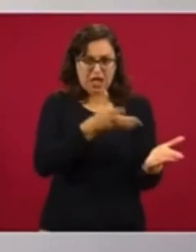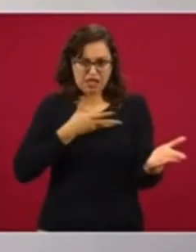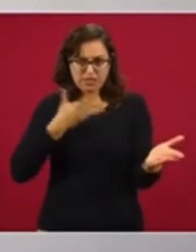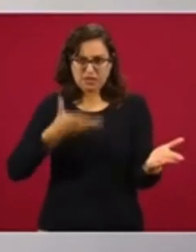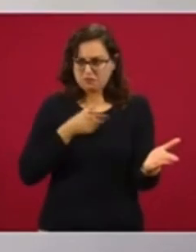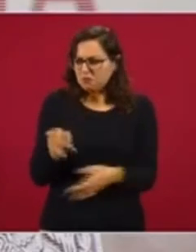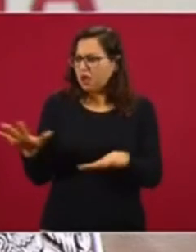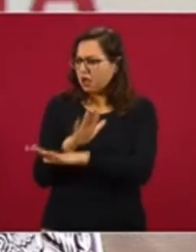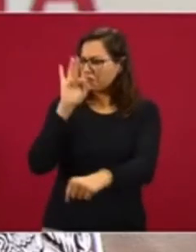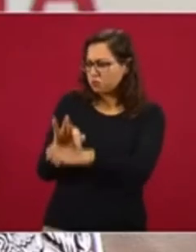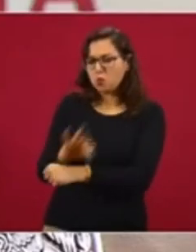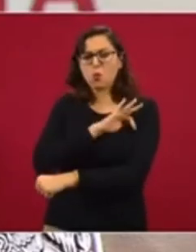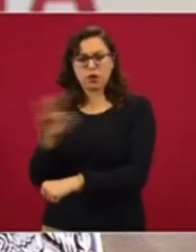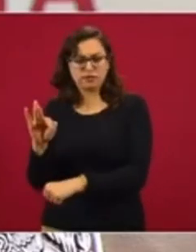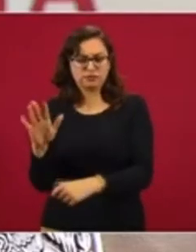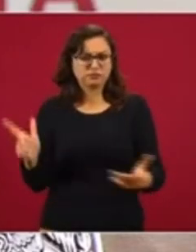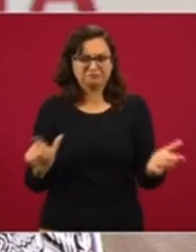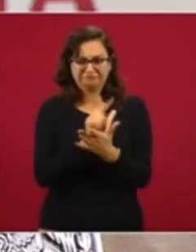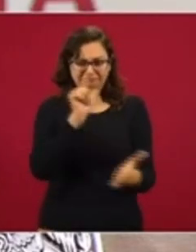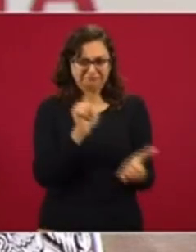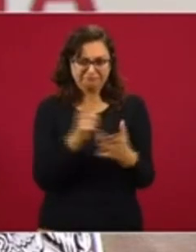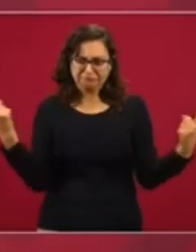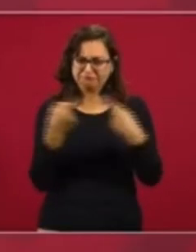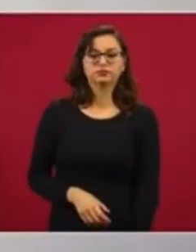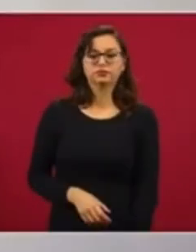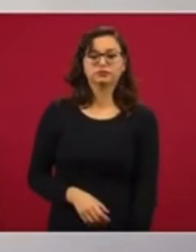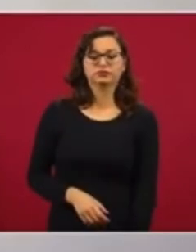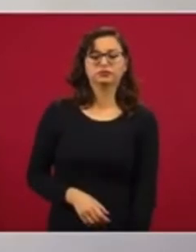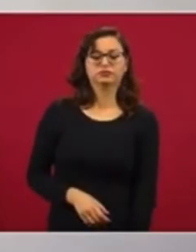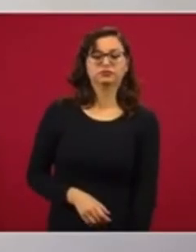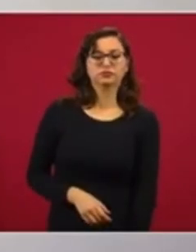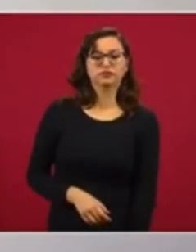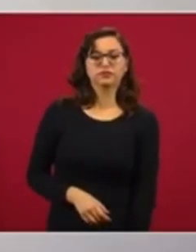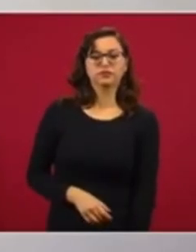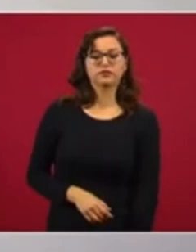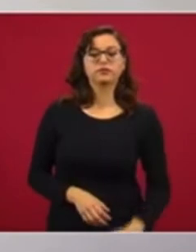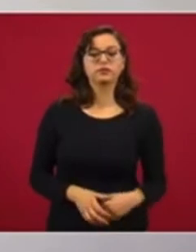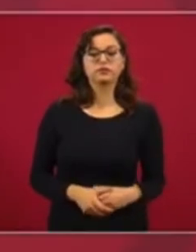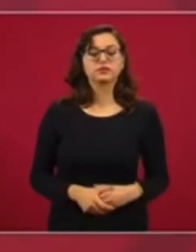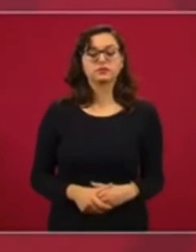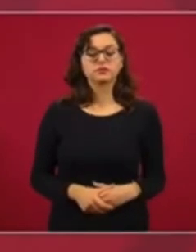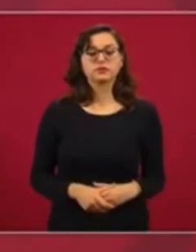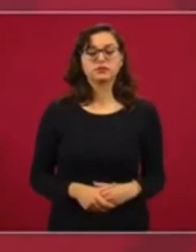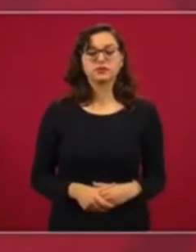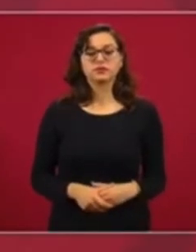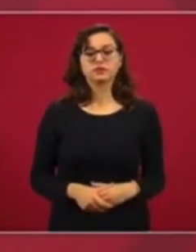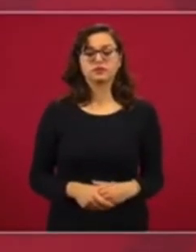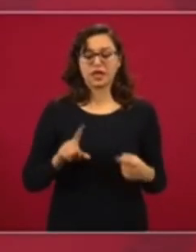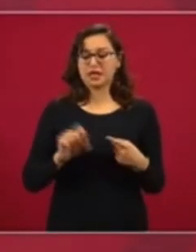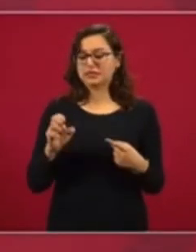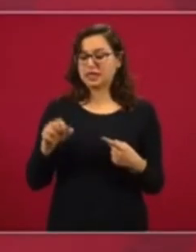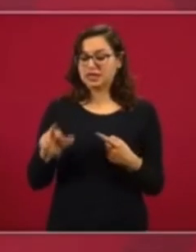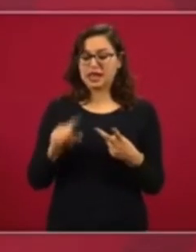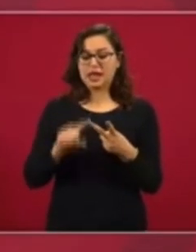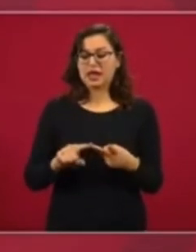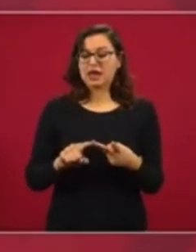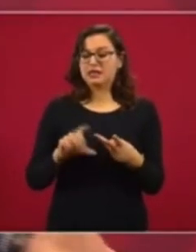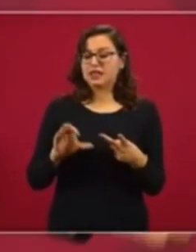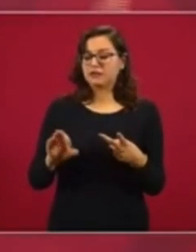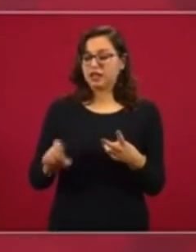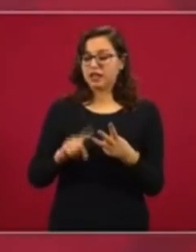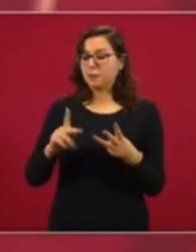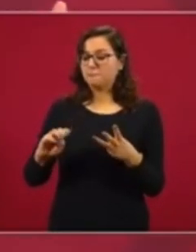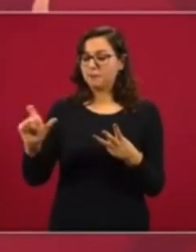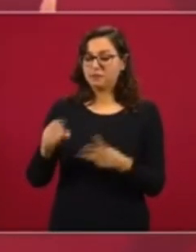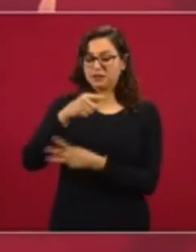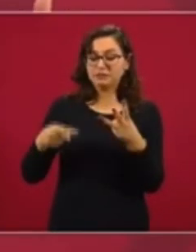llevar a cabo los cambios, para no violar la ley. Secretaría de Energía, la Comisión Federal de Electricidad y Pemex estaban